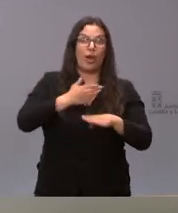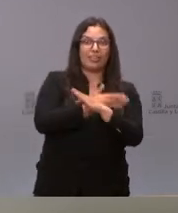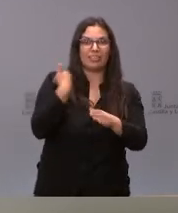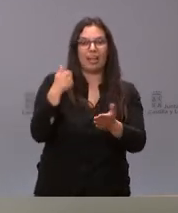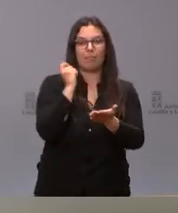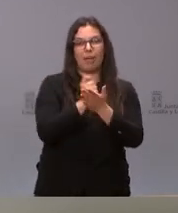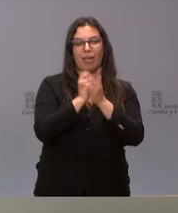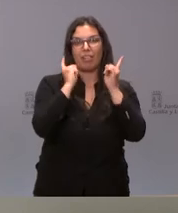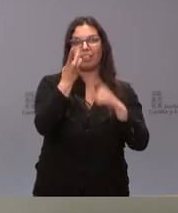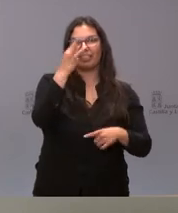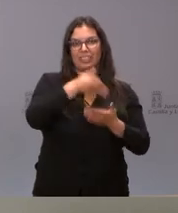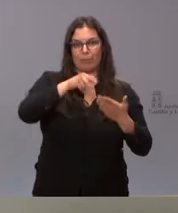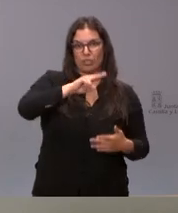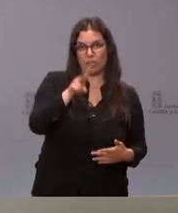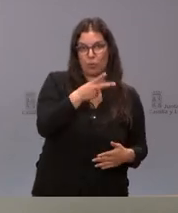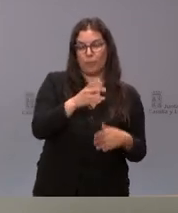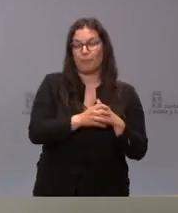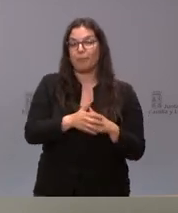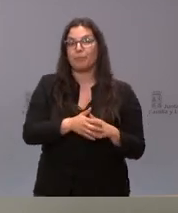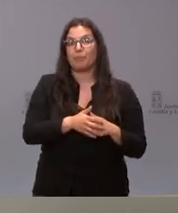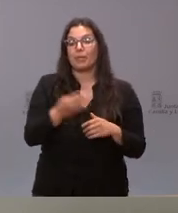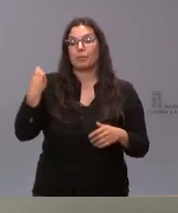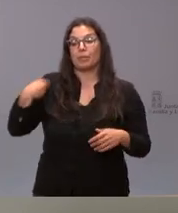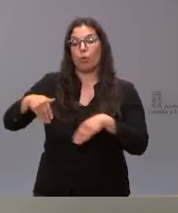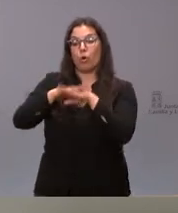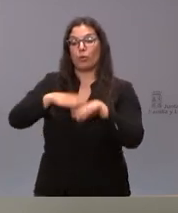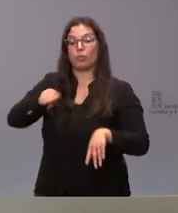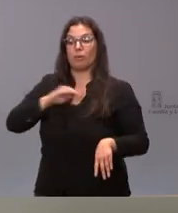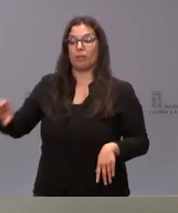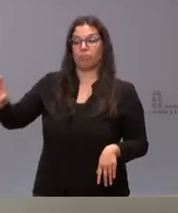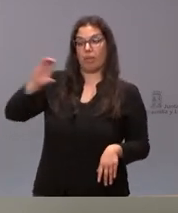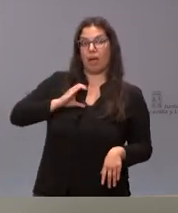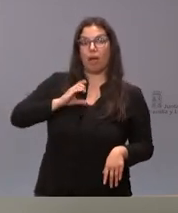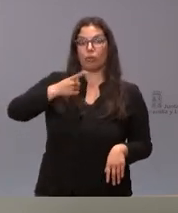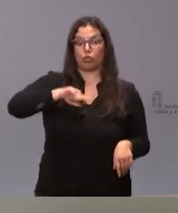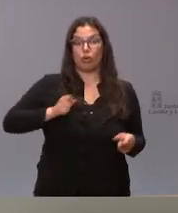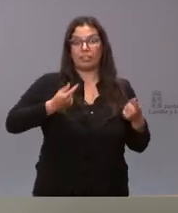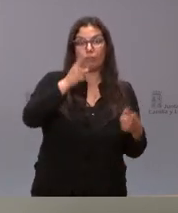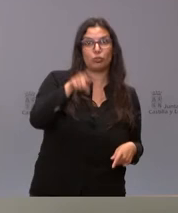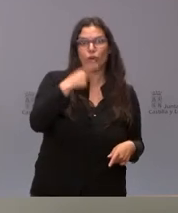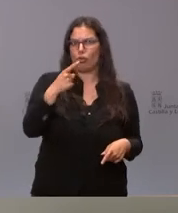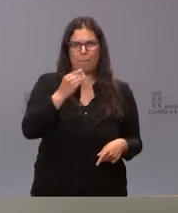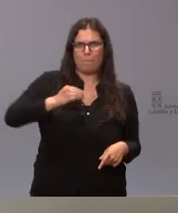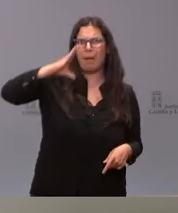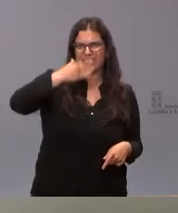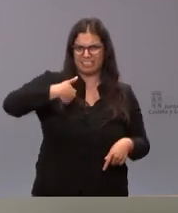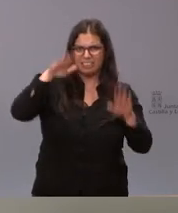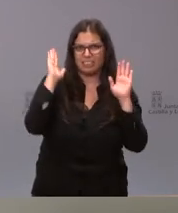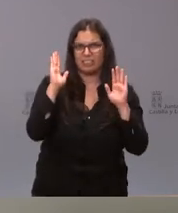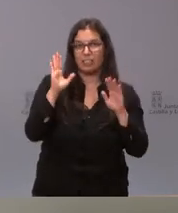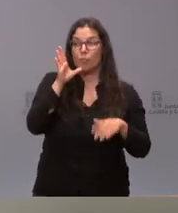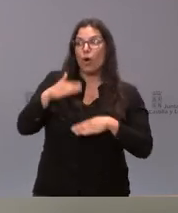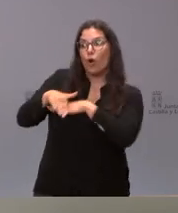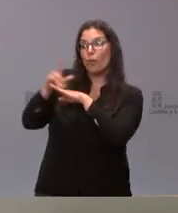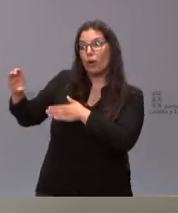si nosotros estamos gastando o no lo que el gobierno remite mucho más porque siempre lo hemos dicho el gobierno